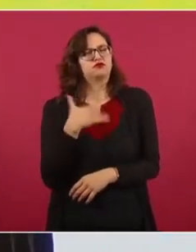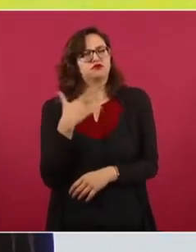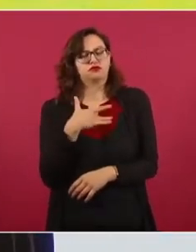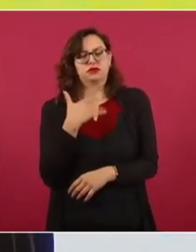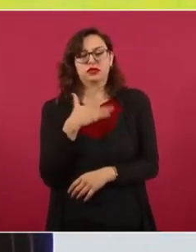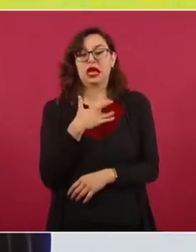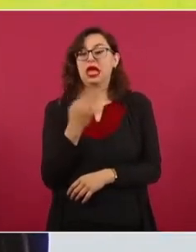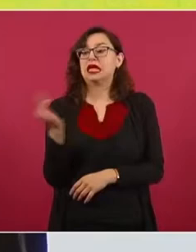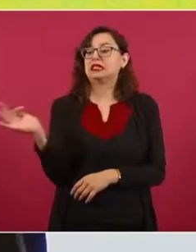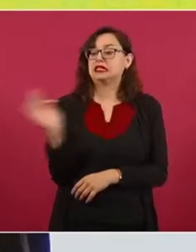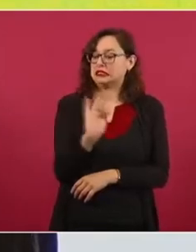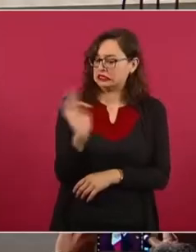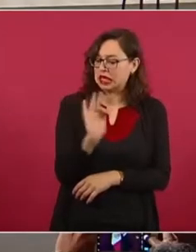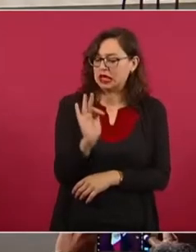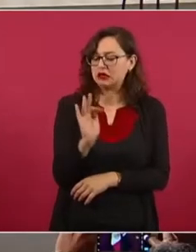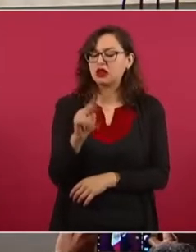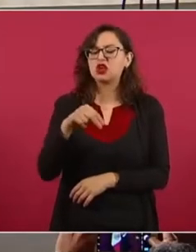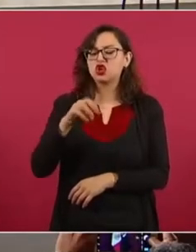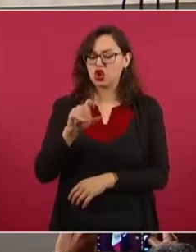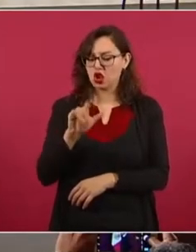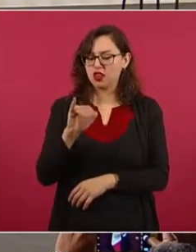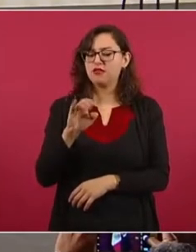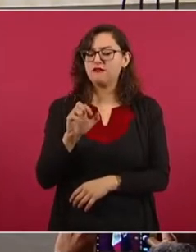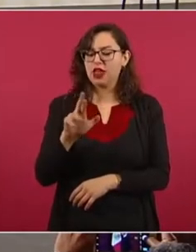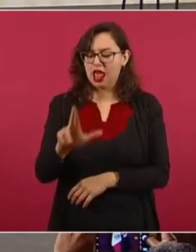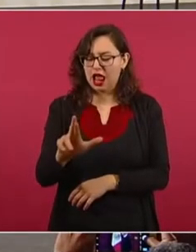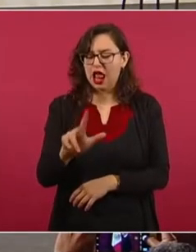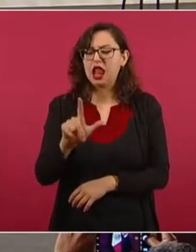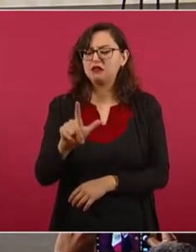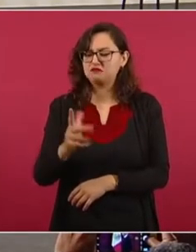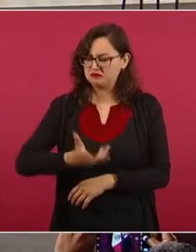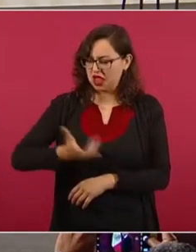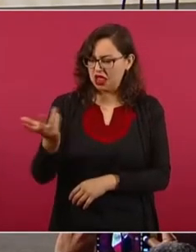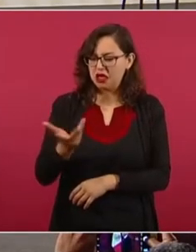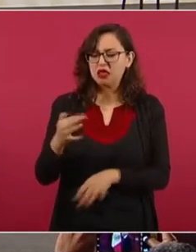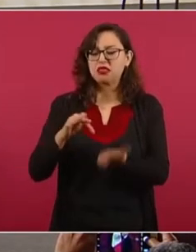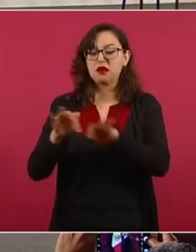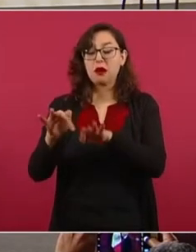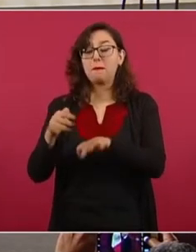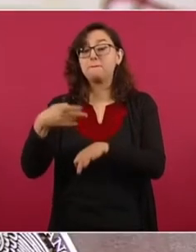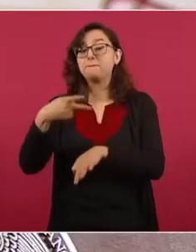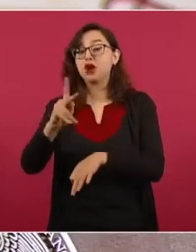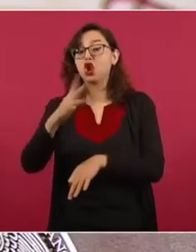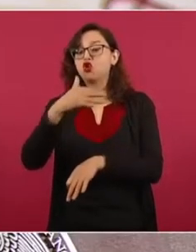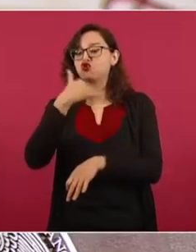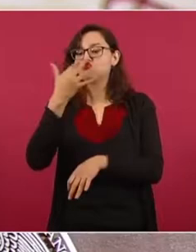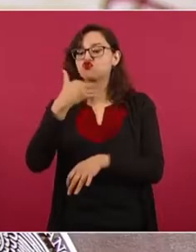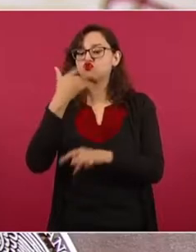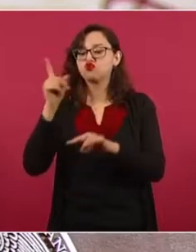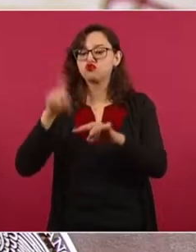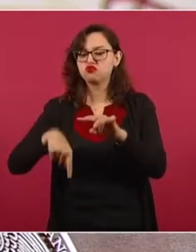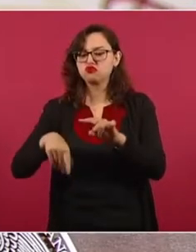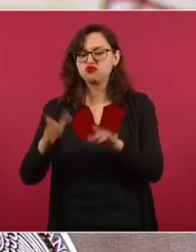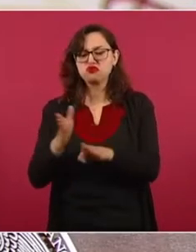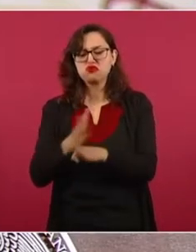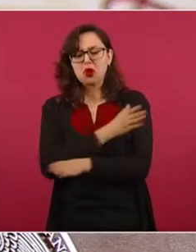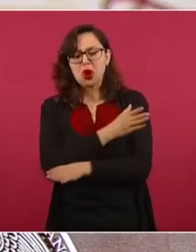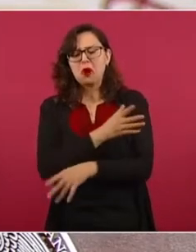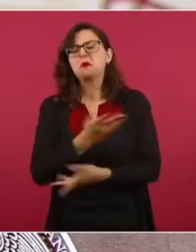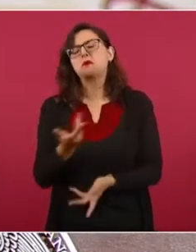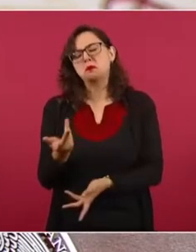que si el modelo neoliberal se aplicara sin corrupción, no sería del todo malo.